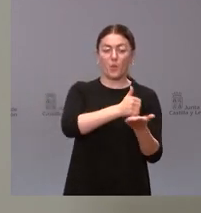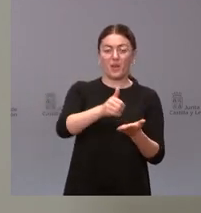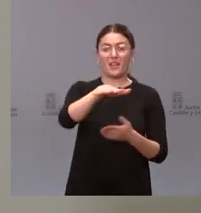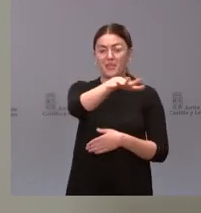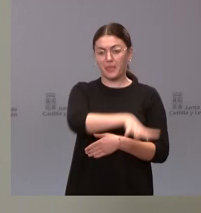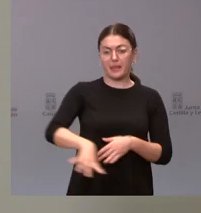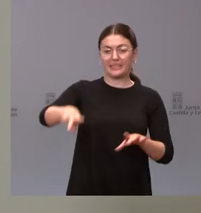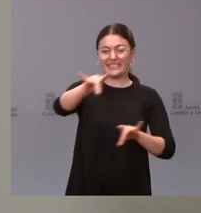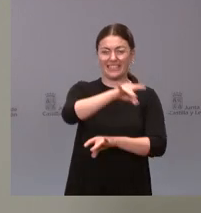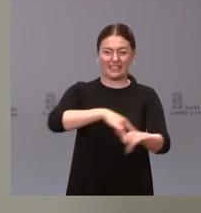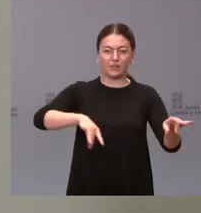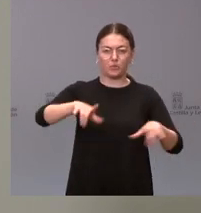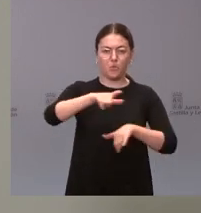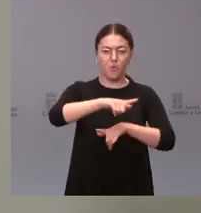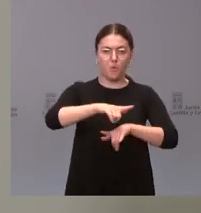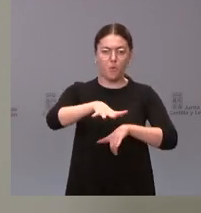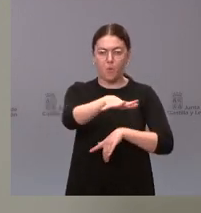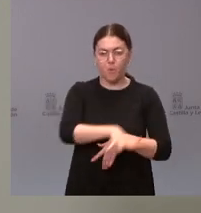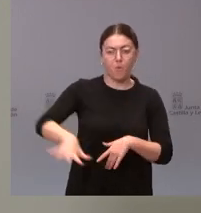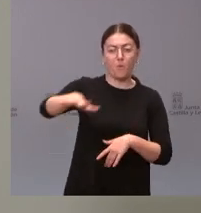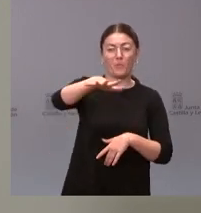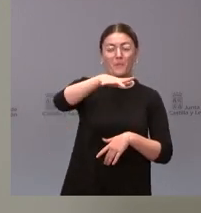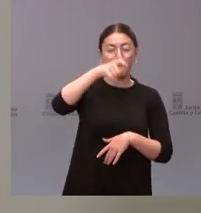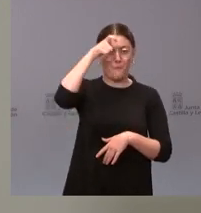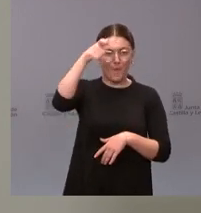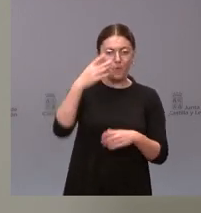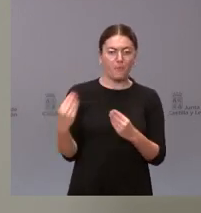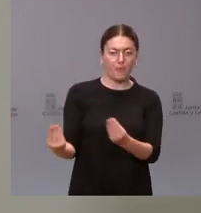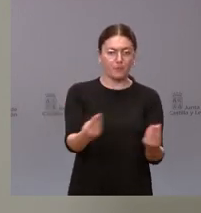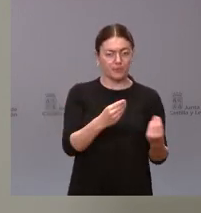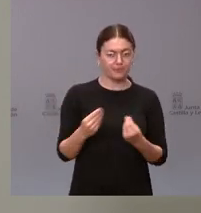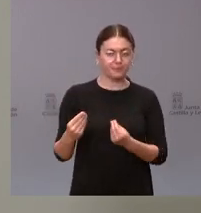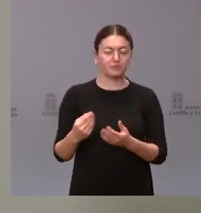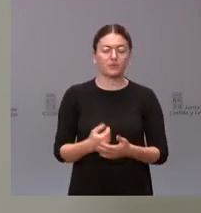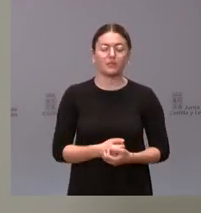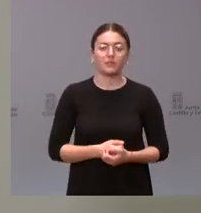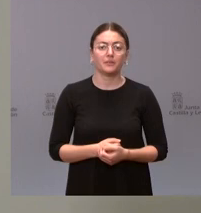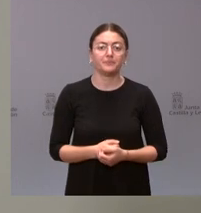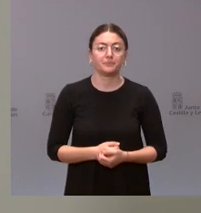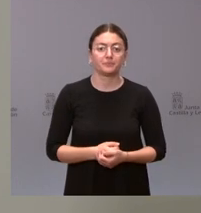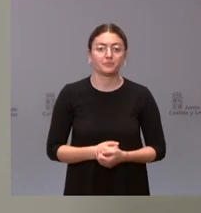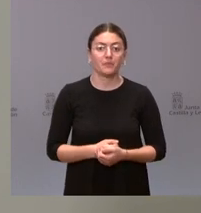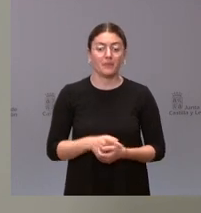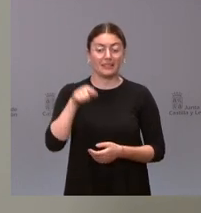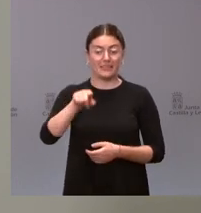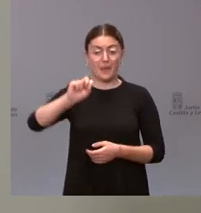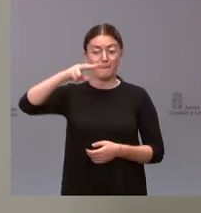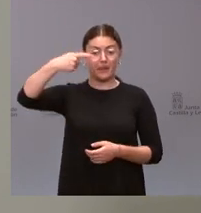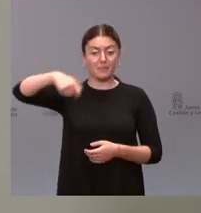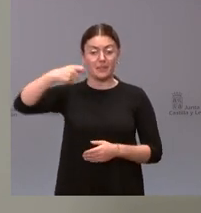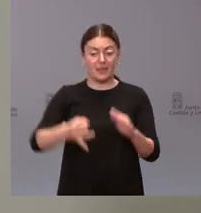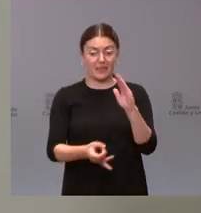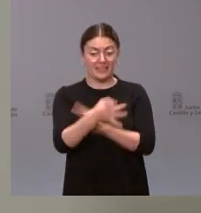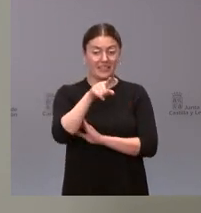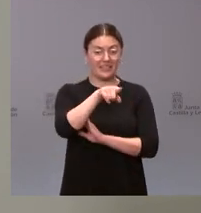territorial y mucho mundo rural crearon una vicepresidencia que llevaba el